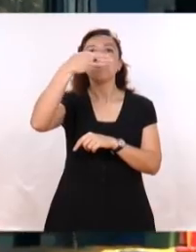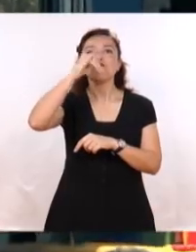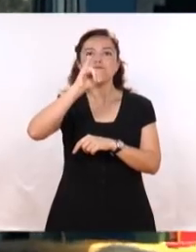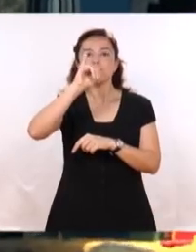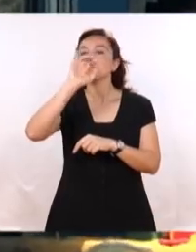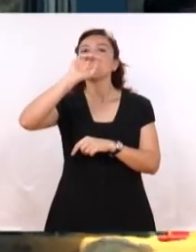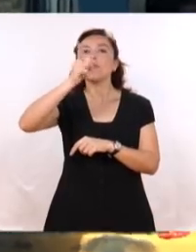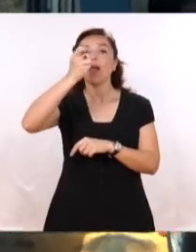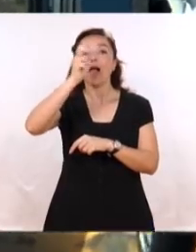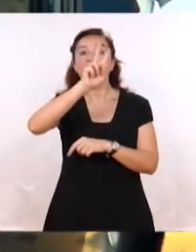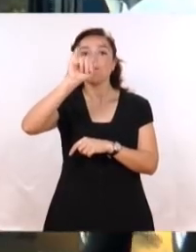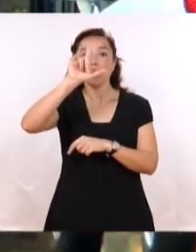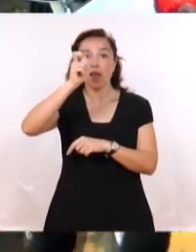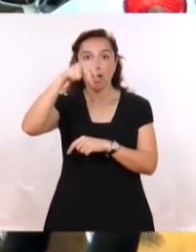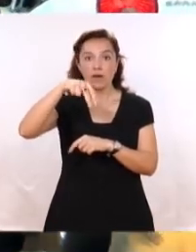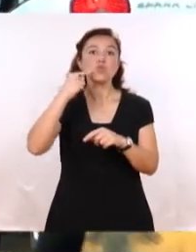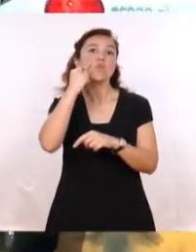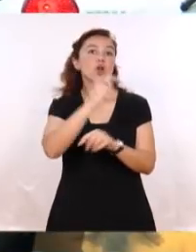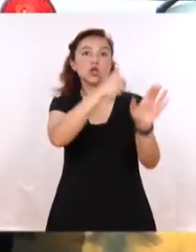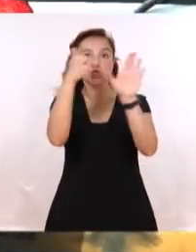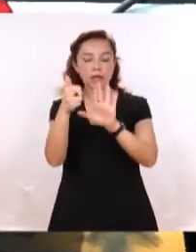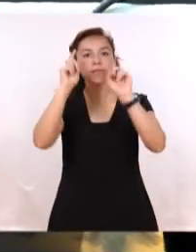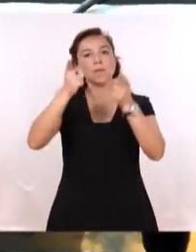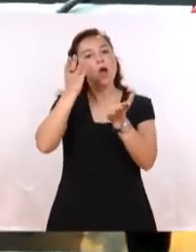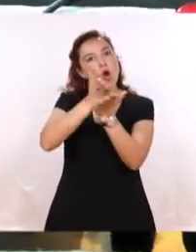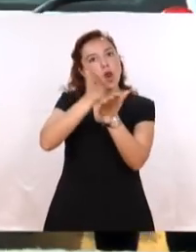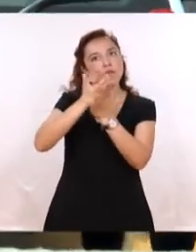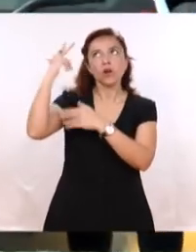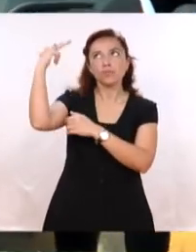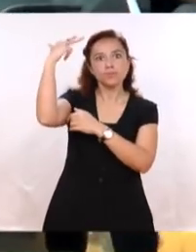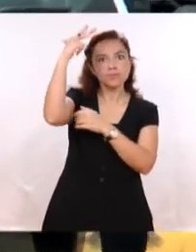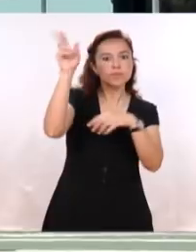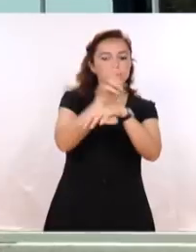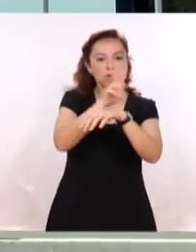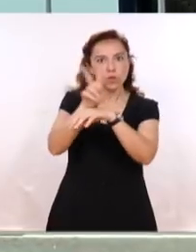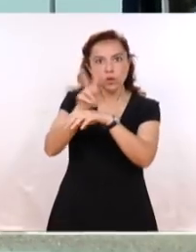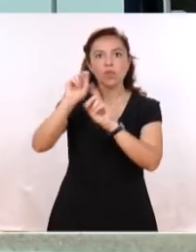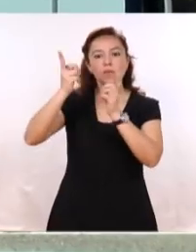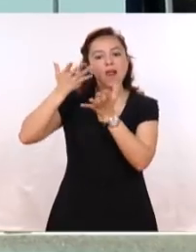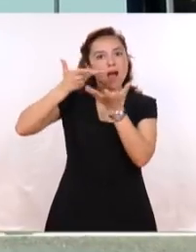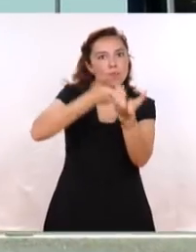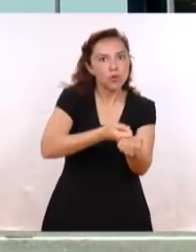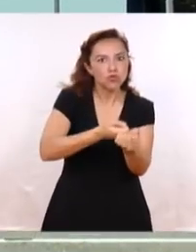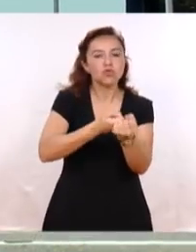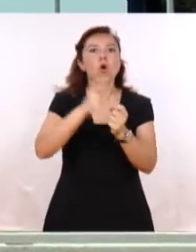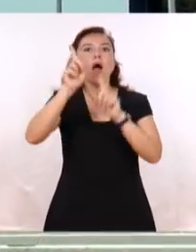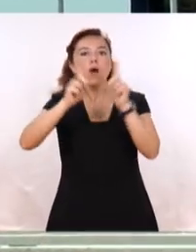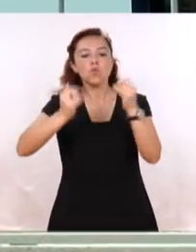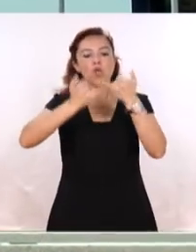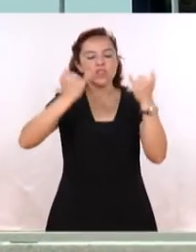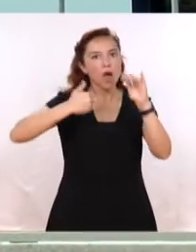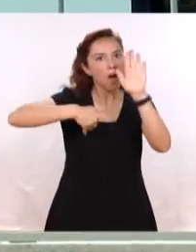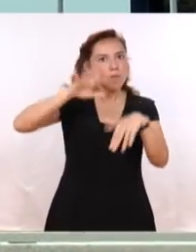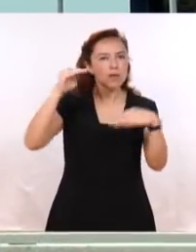6 Como así también se cuenta con el apoyo y la colaboración de la Unidad Aérea Policial Quien estará brindando principalmente los días de mayor